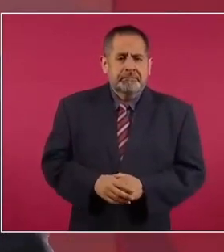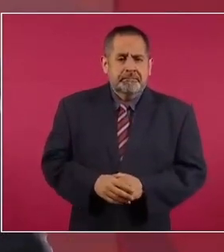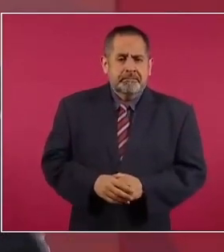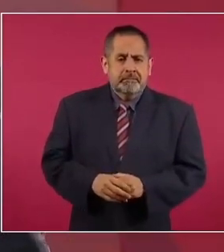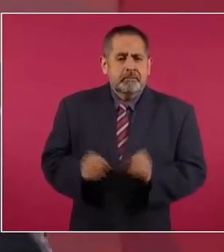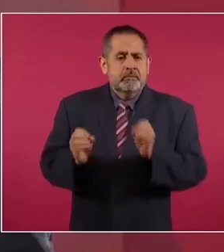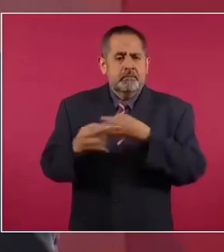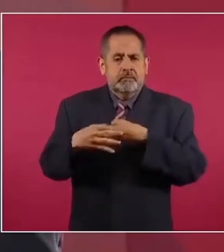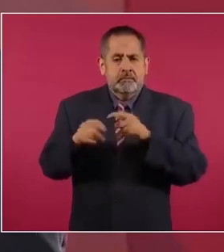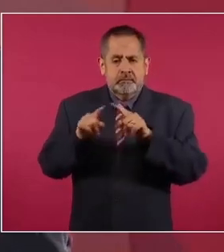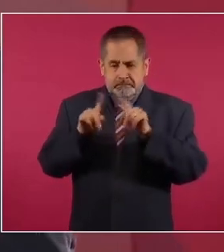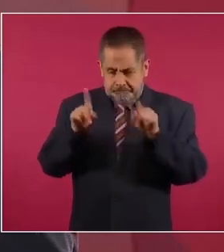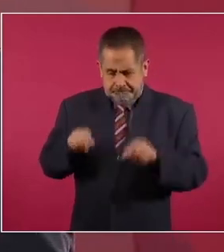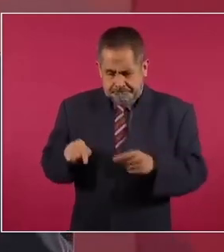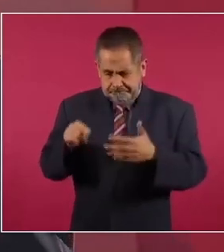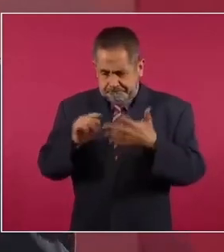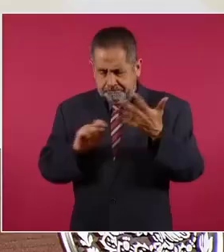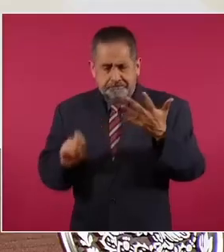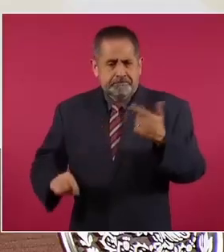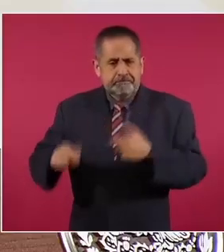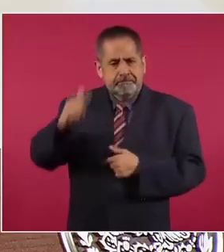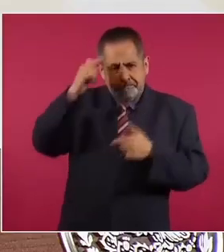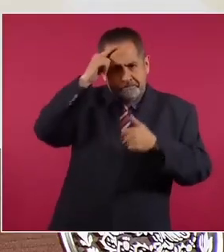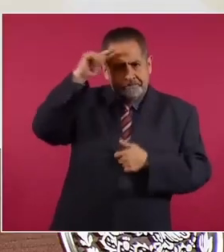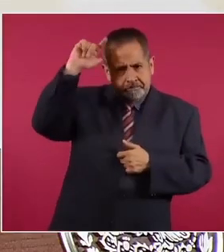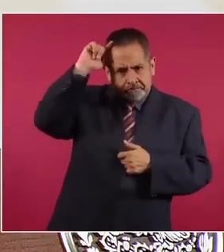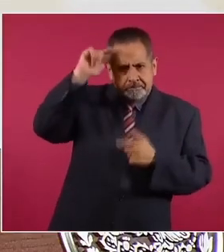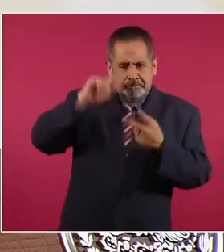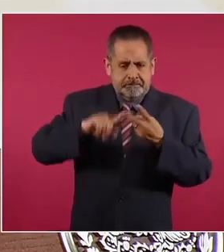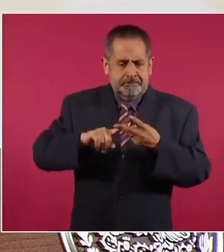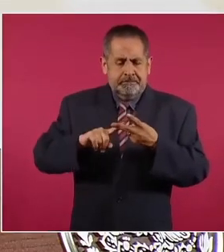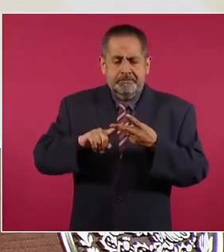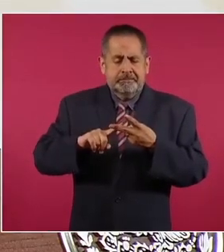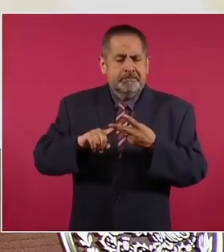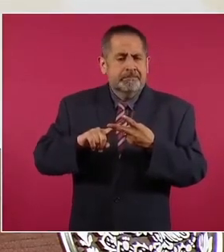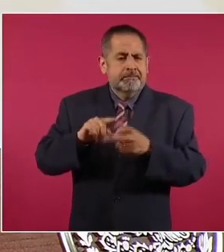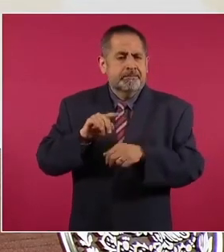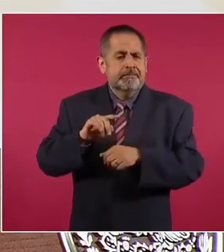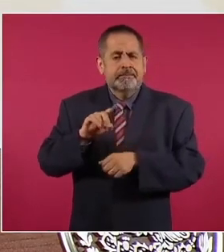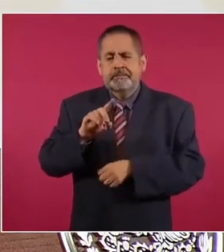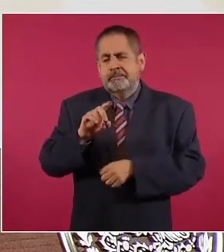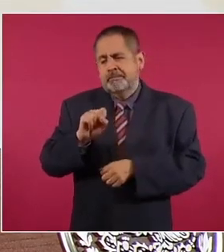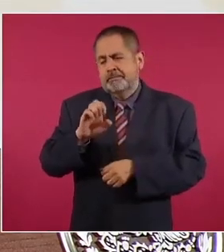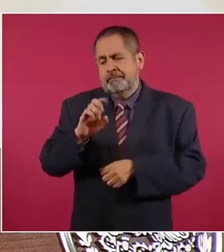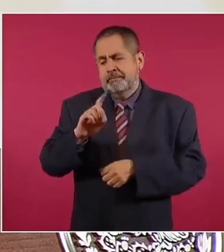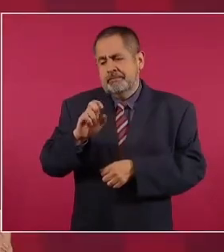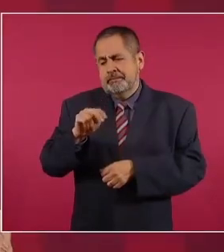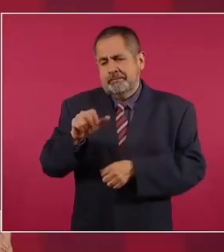oficios, marina, defensa, o me envían